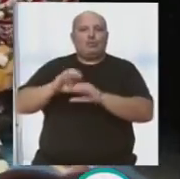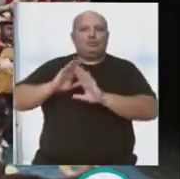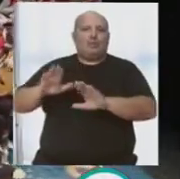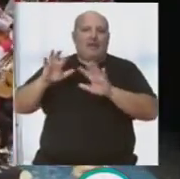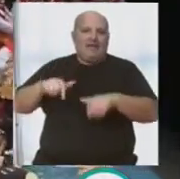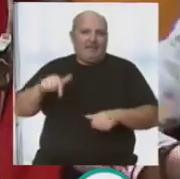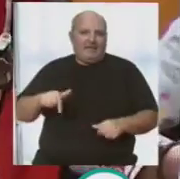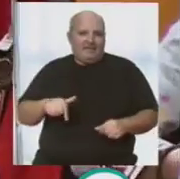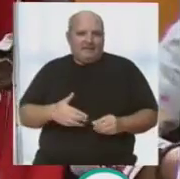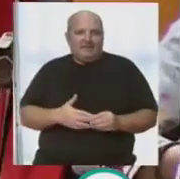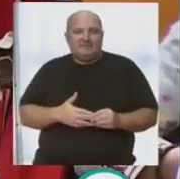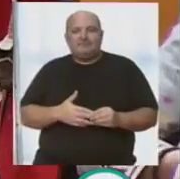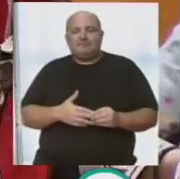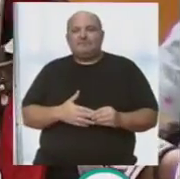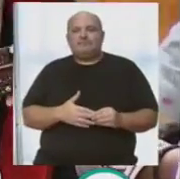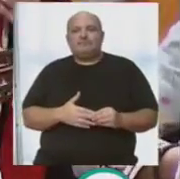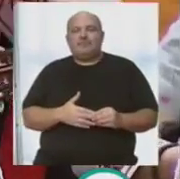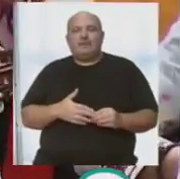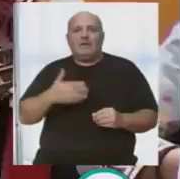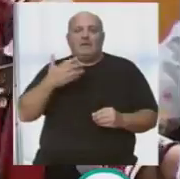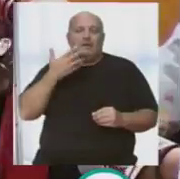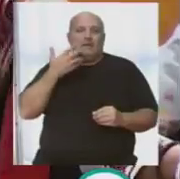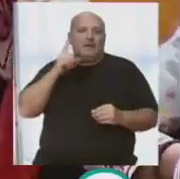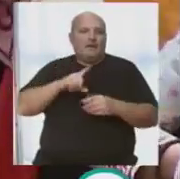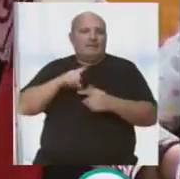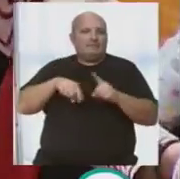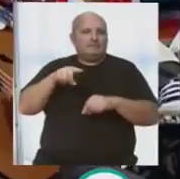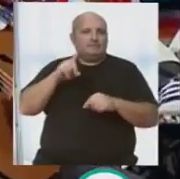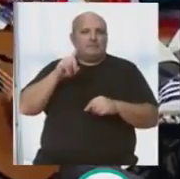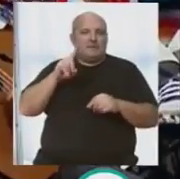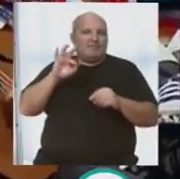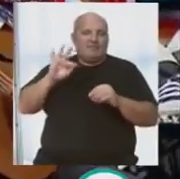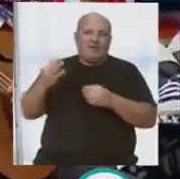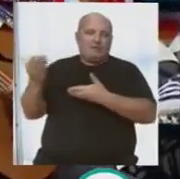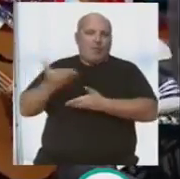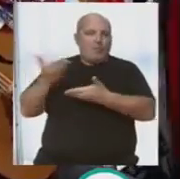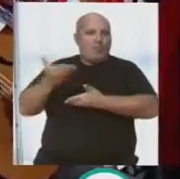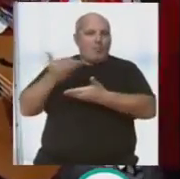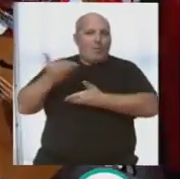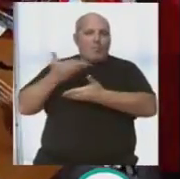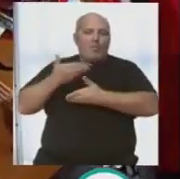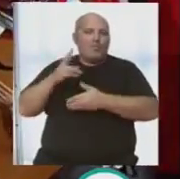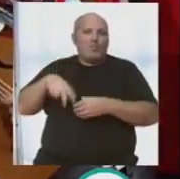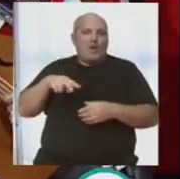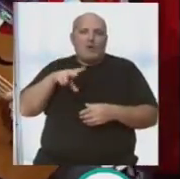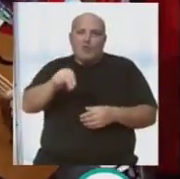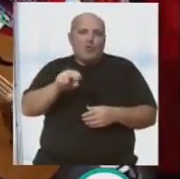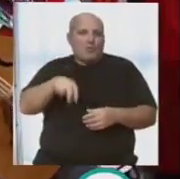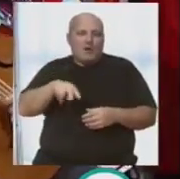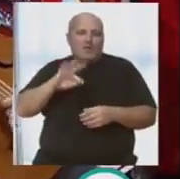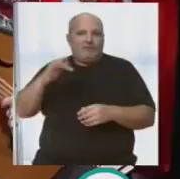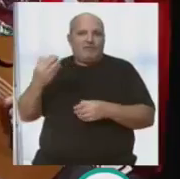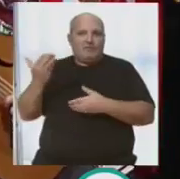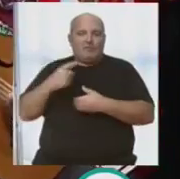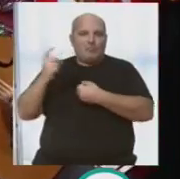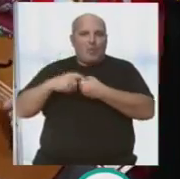concurso. que... Julio nunca fallaba. Nunca, nunca, nunca. Además, desde que yo lo conocía, en el 78, que fue el año que salió los camaleones, sacó él